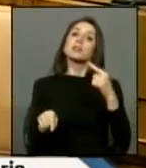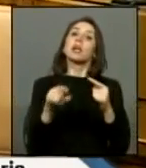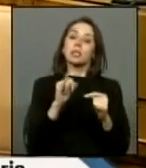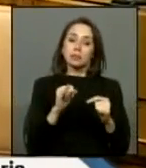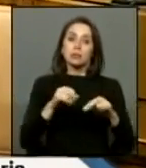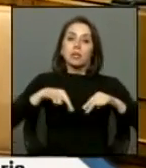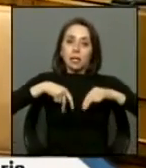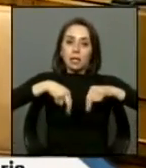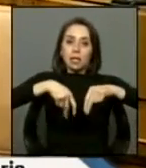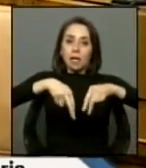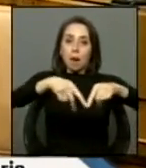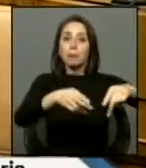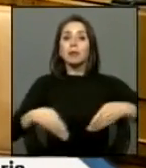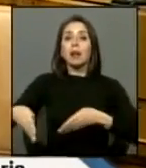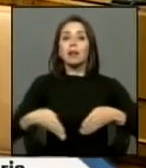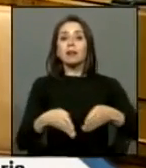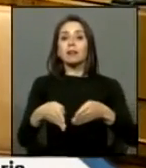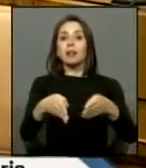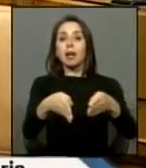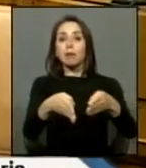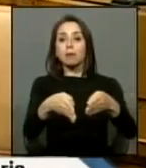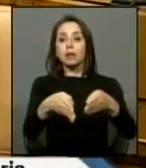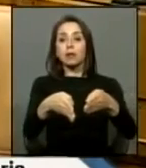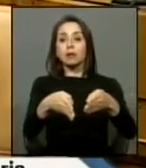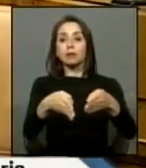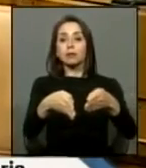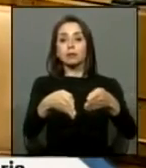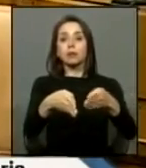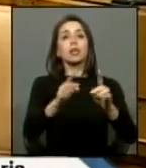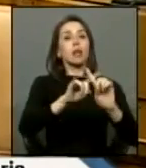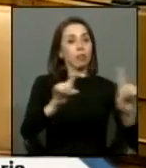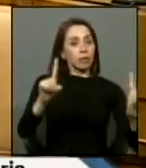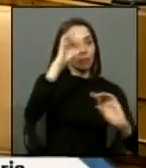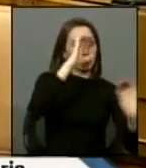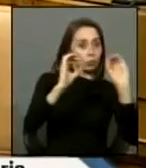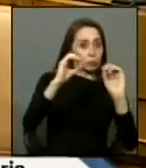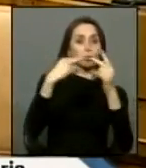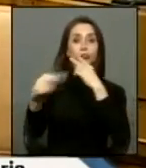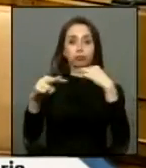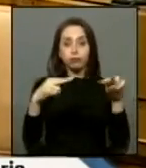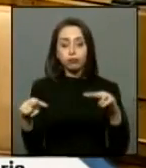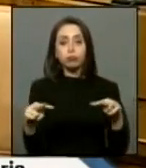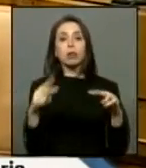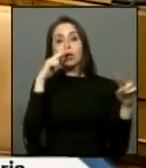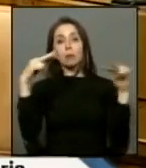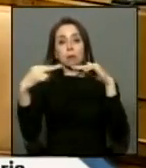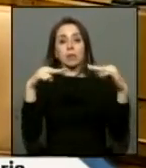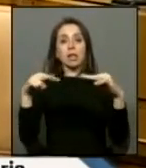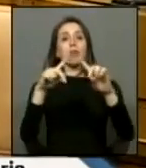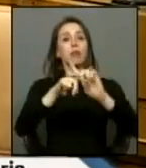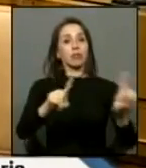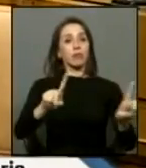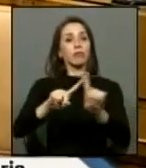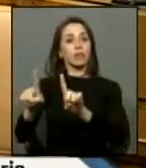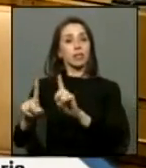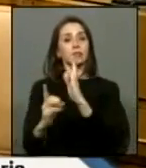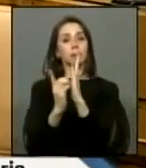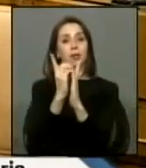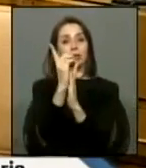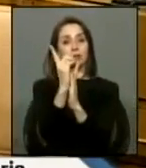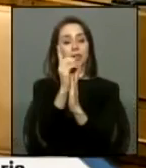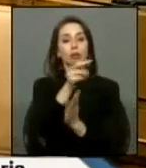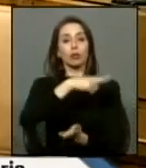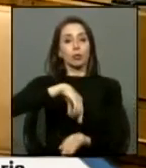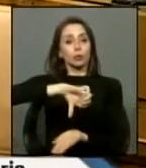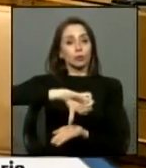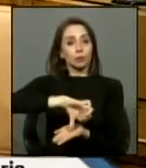caminar por un camino de que busquemos con las diferencias que tenemos con las miradas distintas que tenemos en el desarrollo de